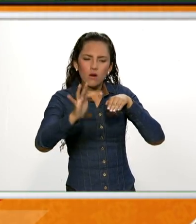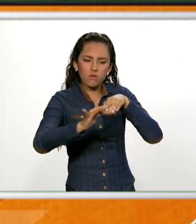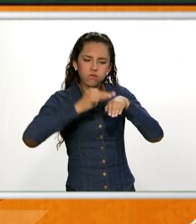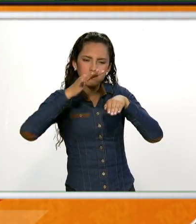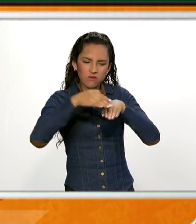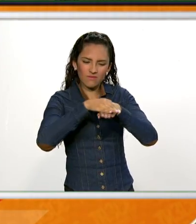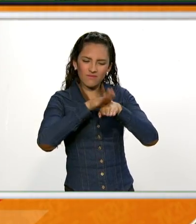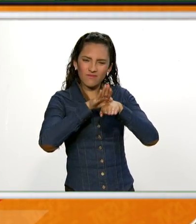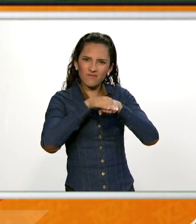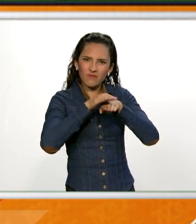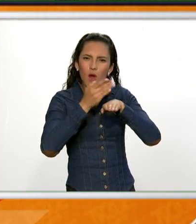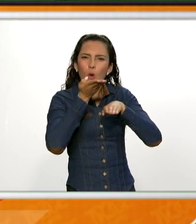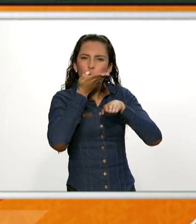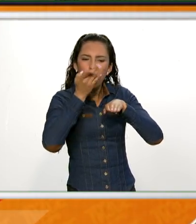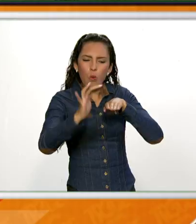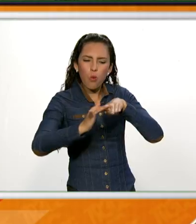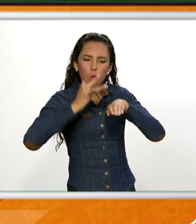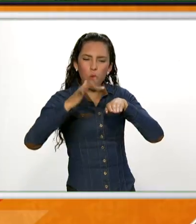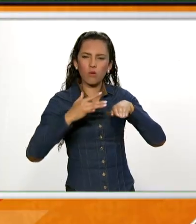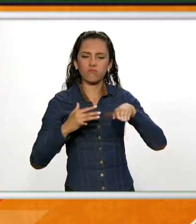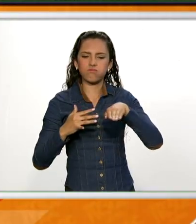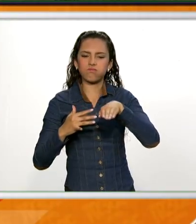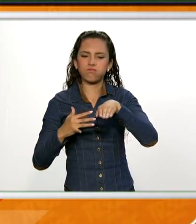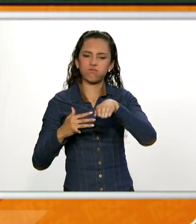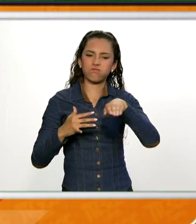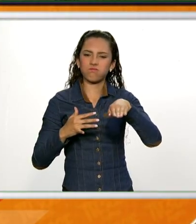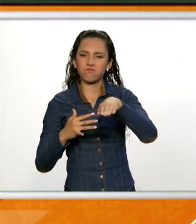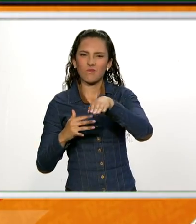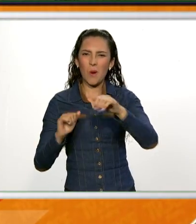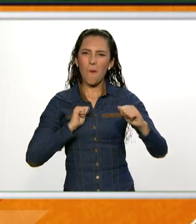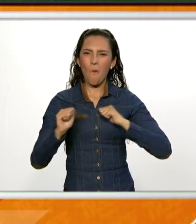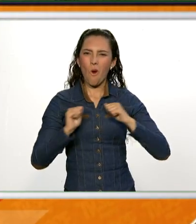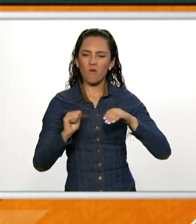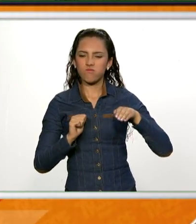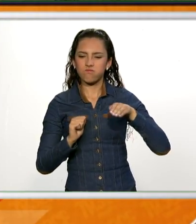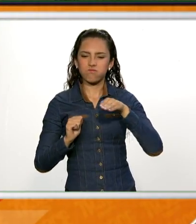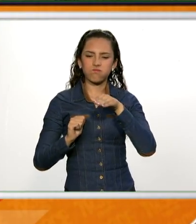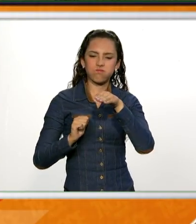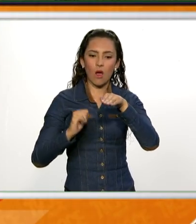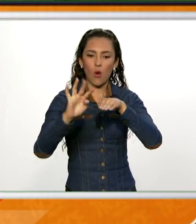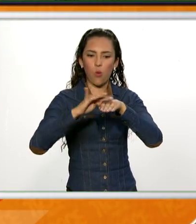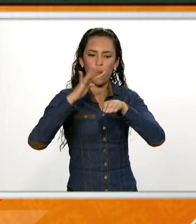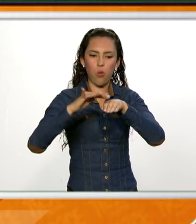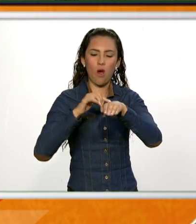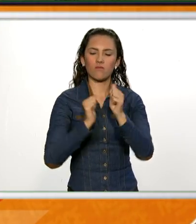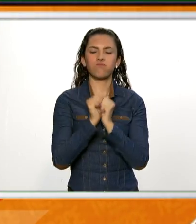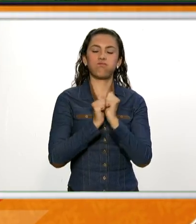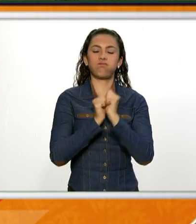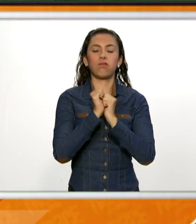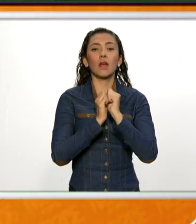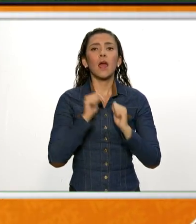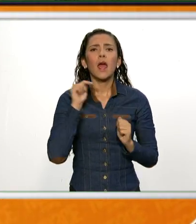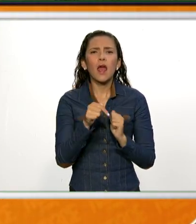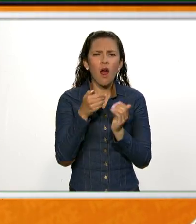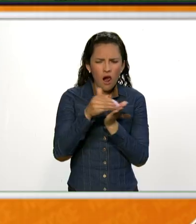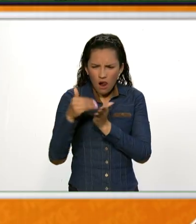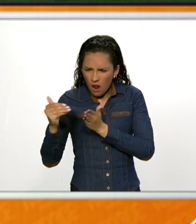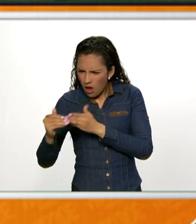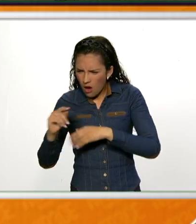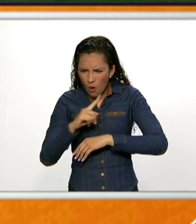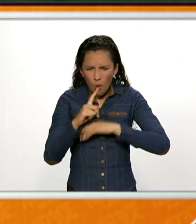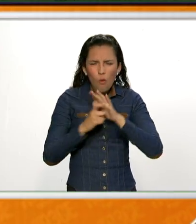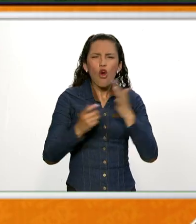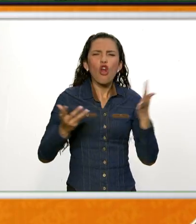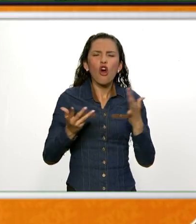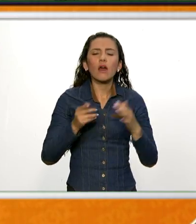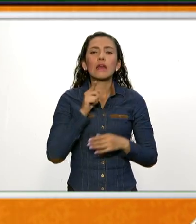capó del carro, más el aprovechamiento del aire mientras este está en movimiento, logra funcionar. El costo de esta creación hecha